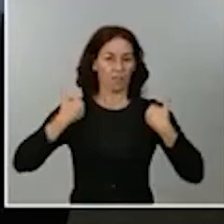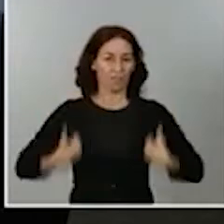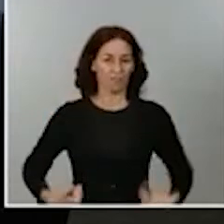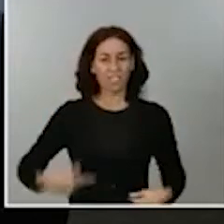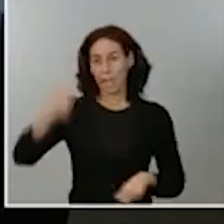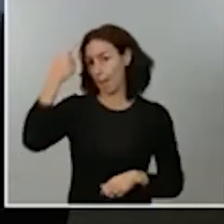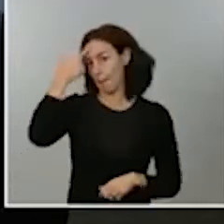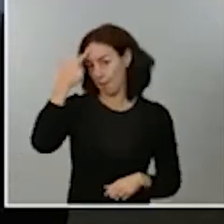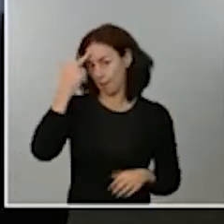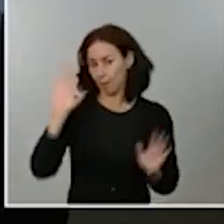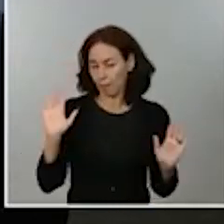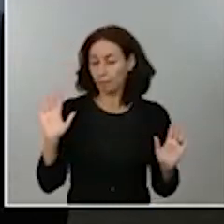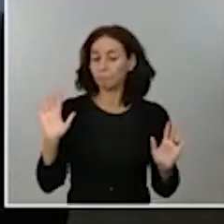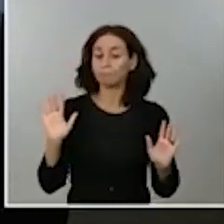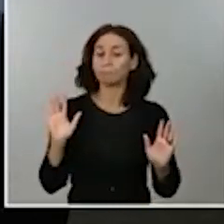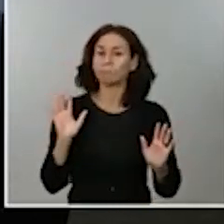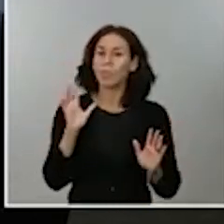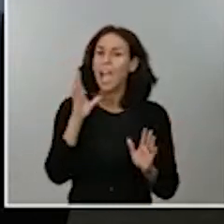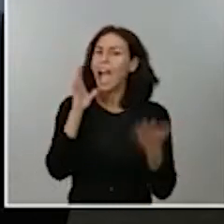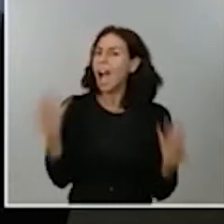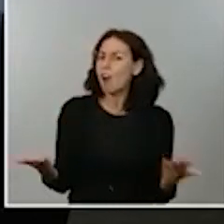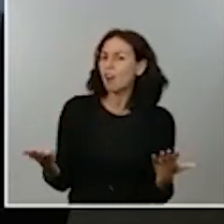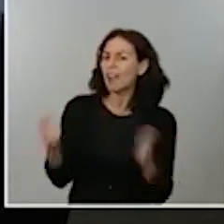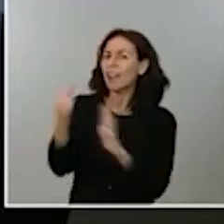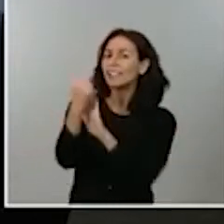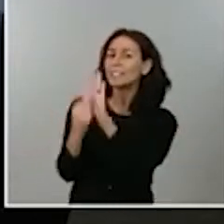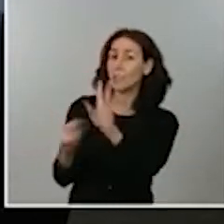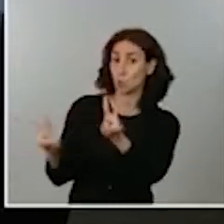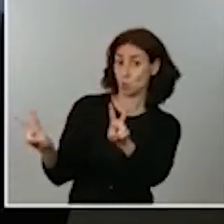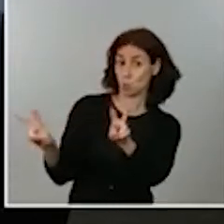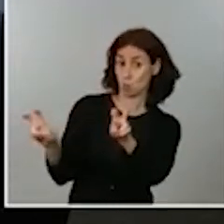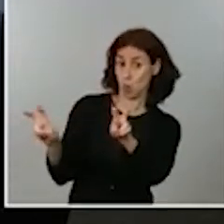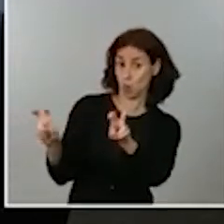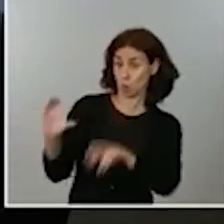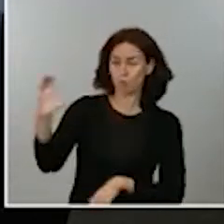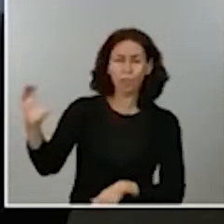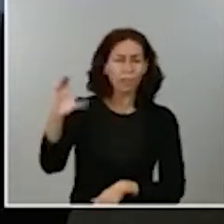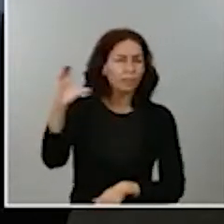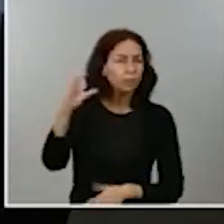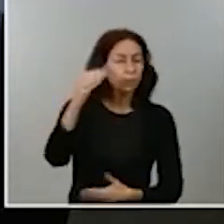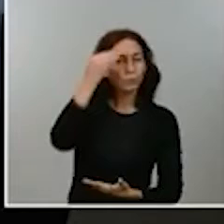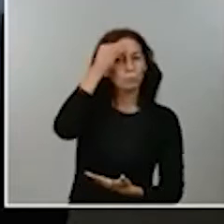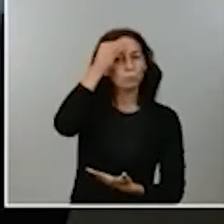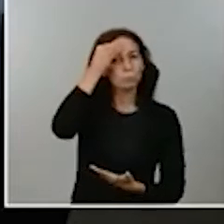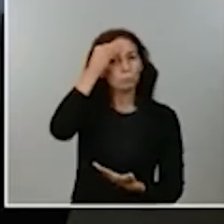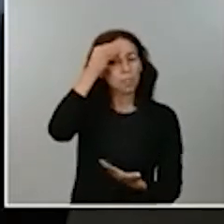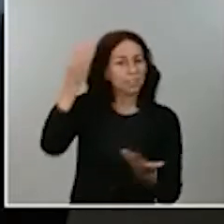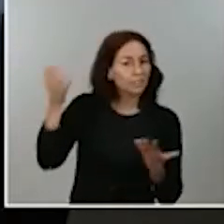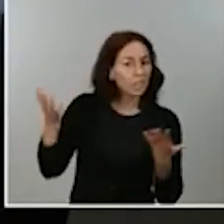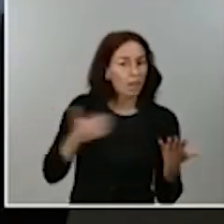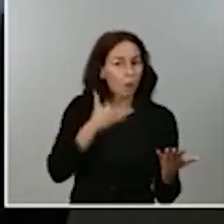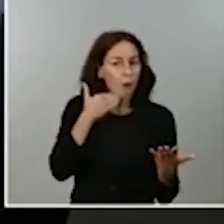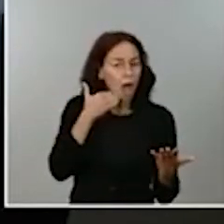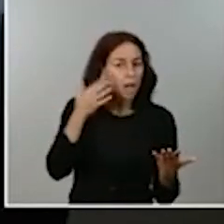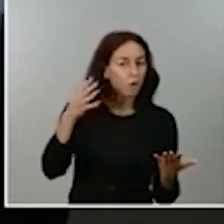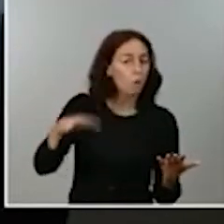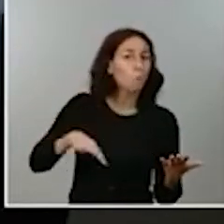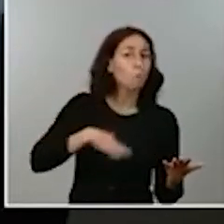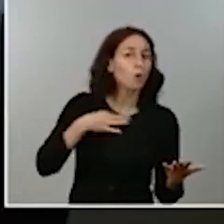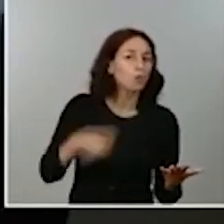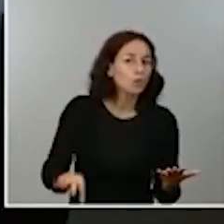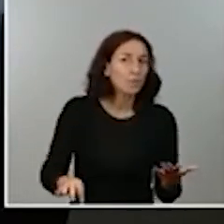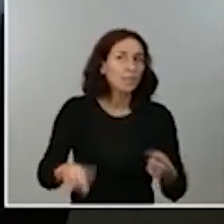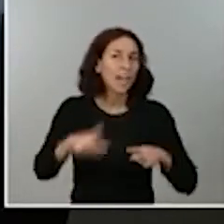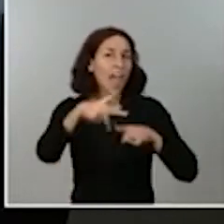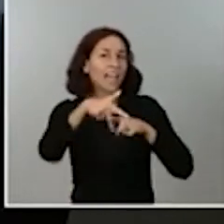ante estos nuevos criterios científicos, ¿se plantea alguna vez, ha planteado usted o se lo plantea ahora, la posibilidad de cambiar de instrumento, de